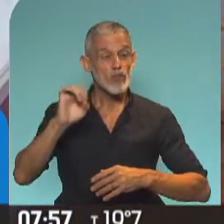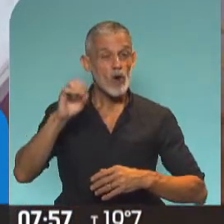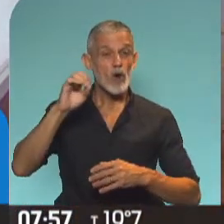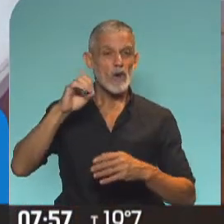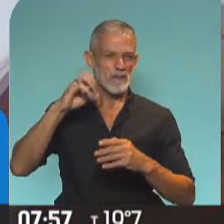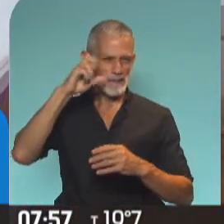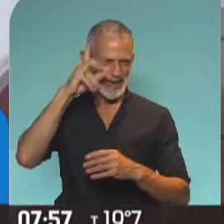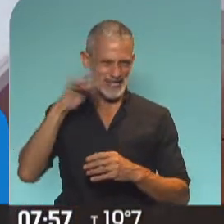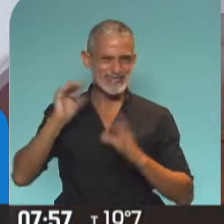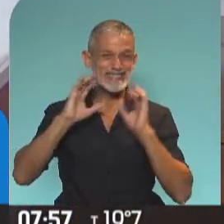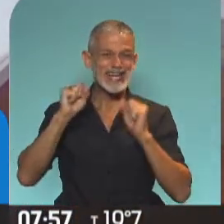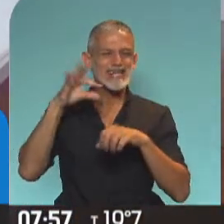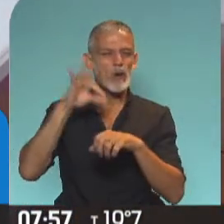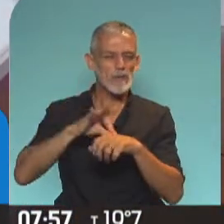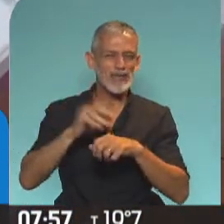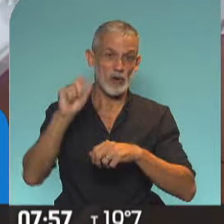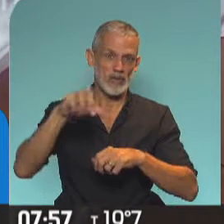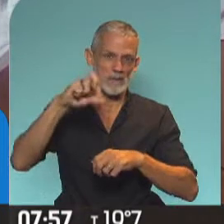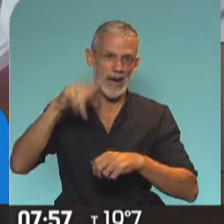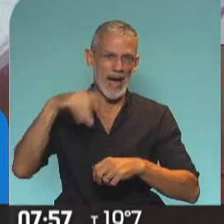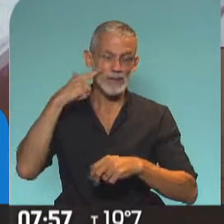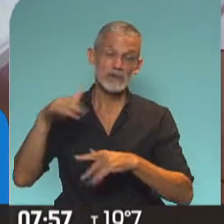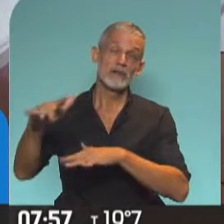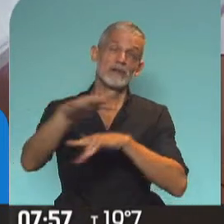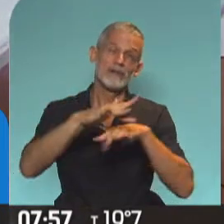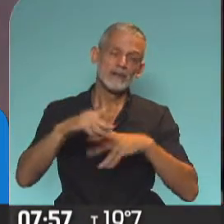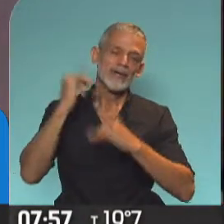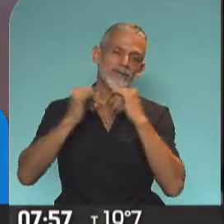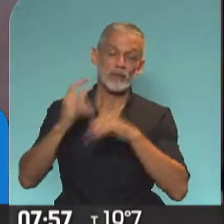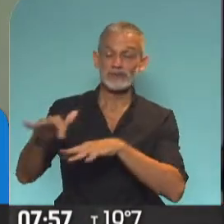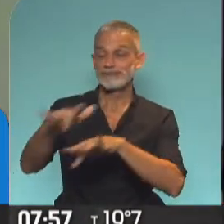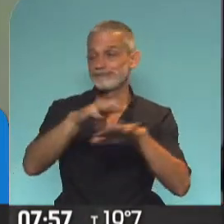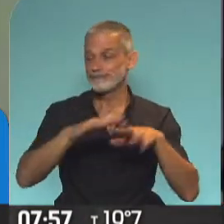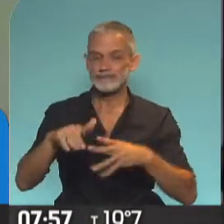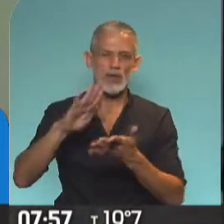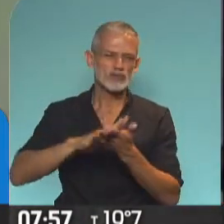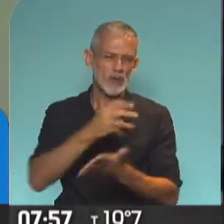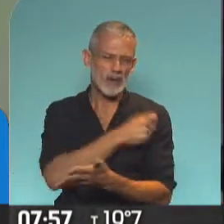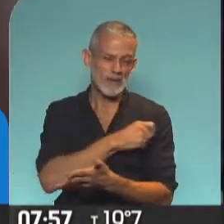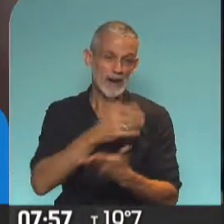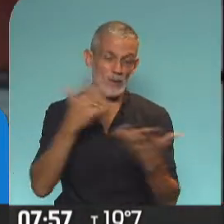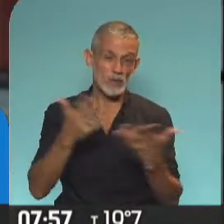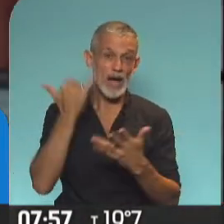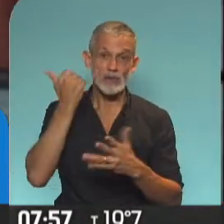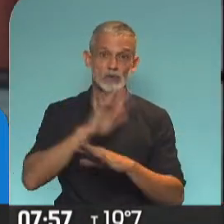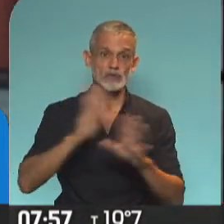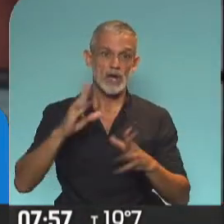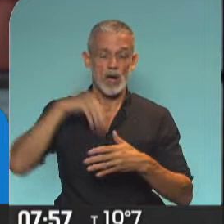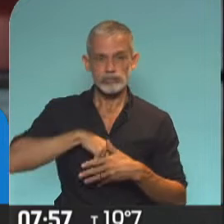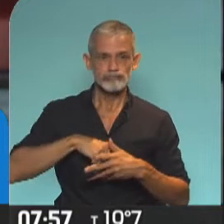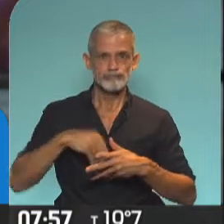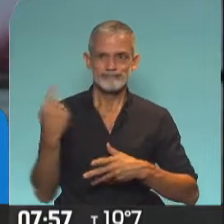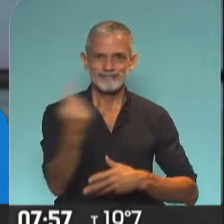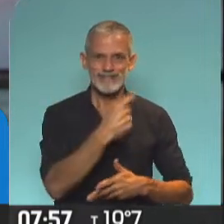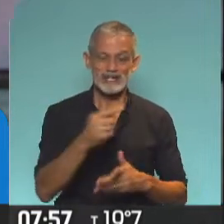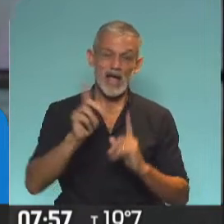PAMI. ¿Cómo estás, Eduardo? ¿Qué tal, Vero? ¿Cómo estás? Buen día. Cuánto mito dando vuelta, ¿no? Un montón, un montón de mitos. Instalados algunos, lamentablemente. Algunos instalados,